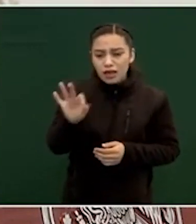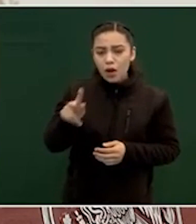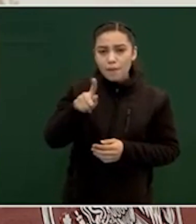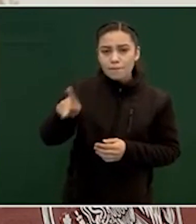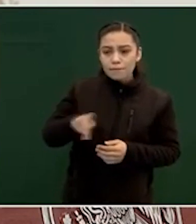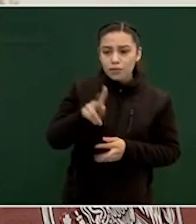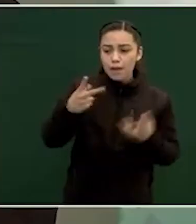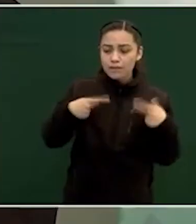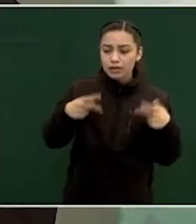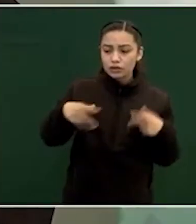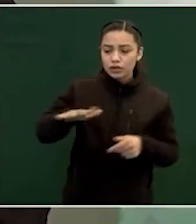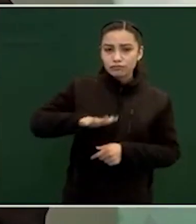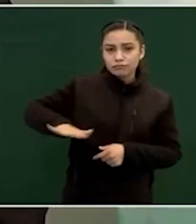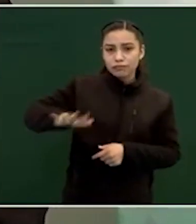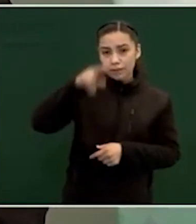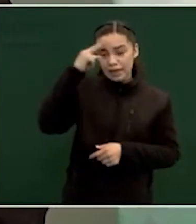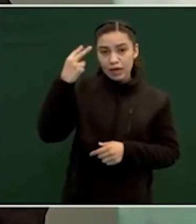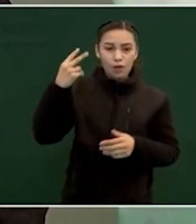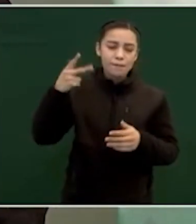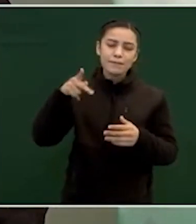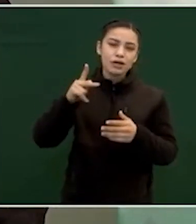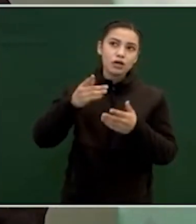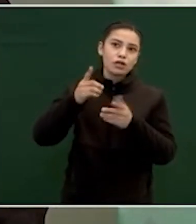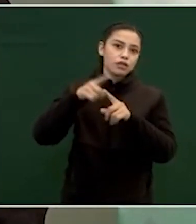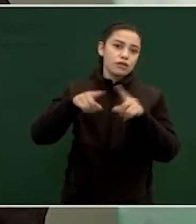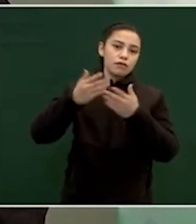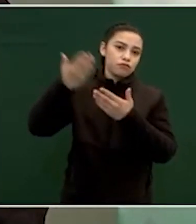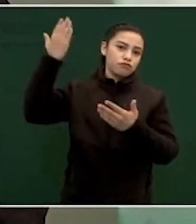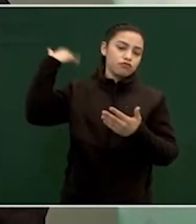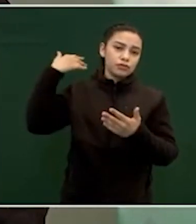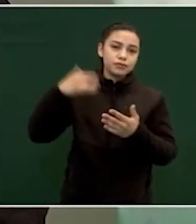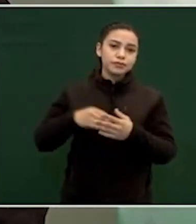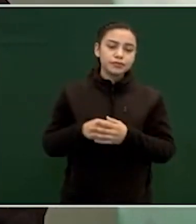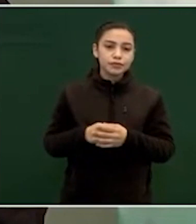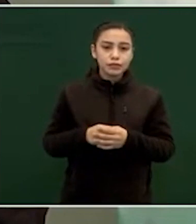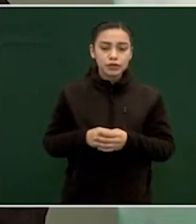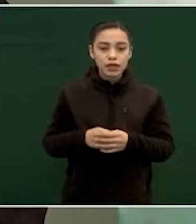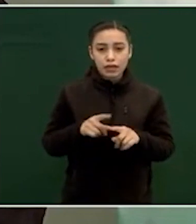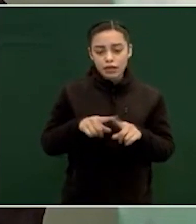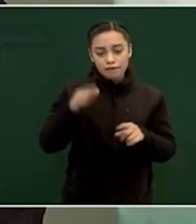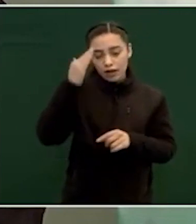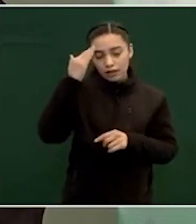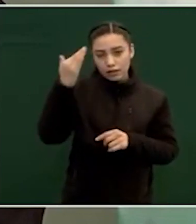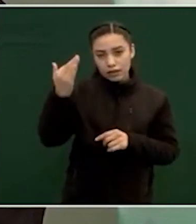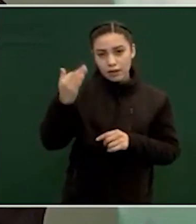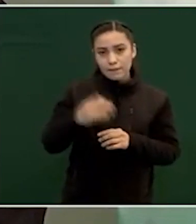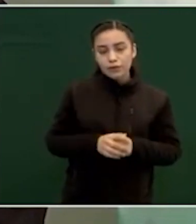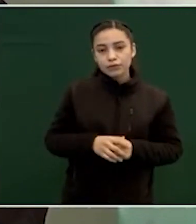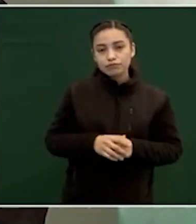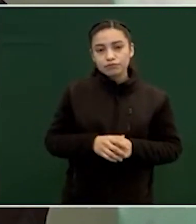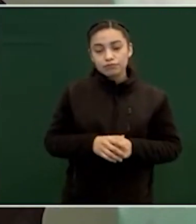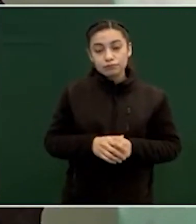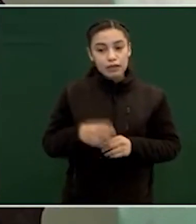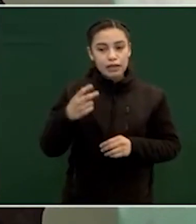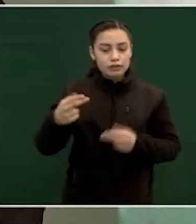En otros tiempos, los jugosos negocios que se